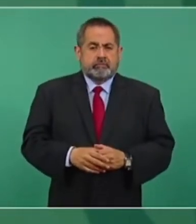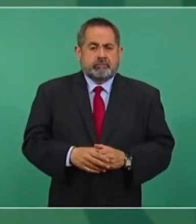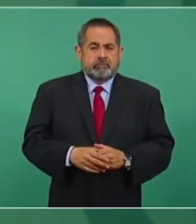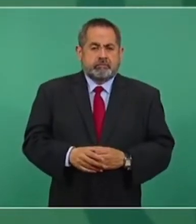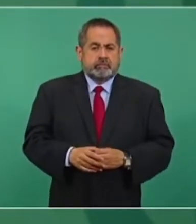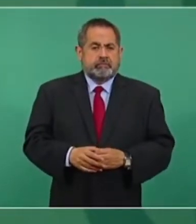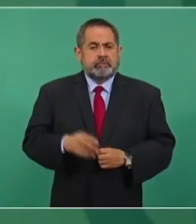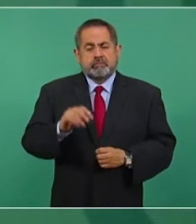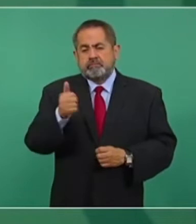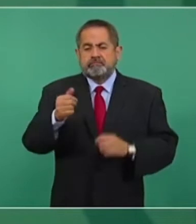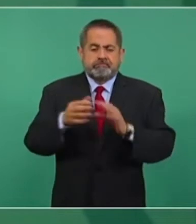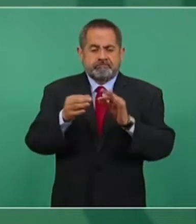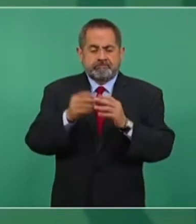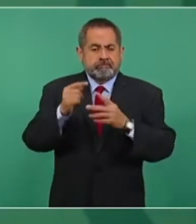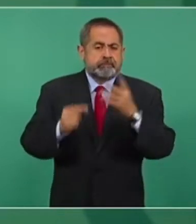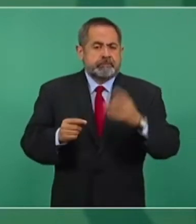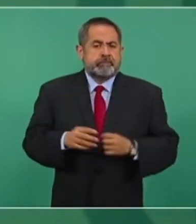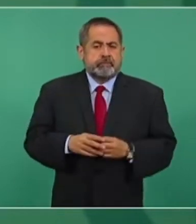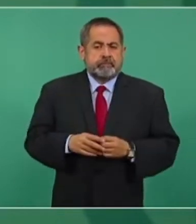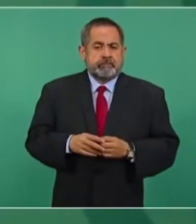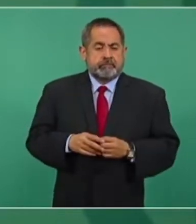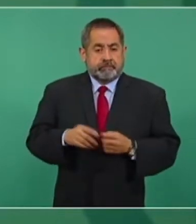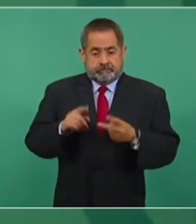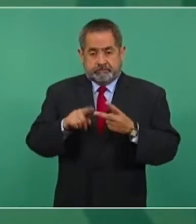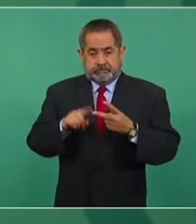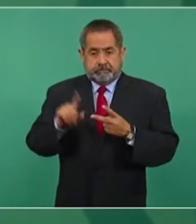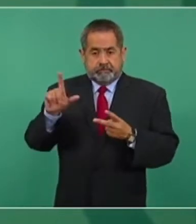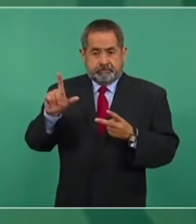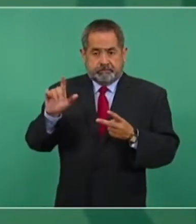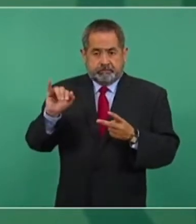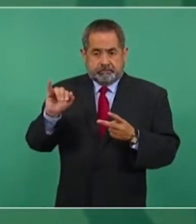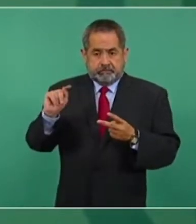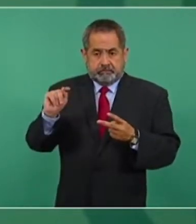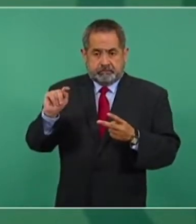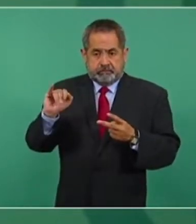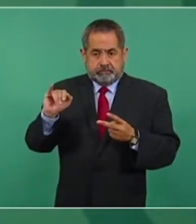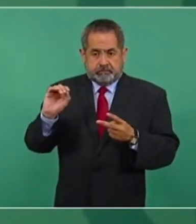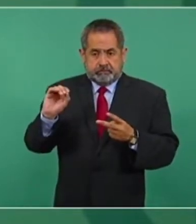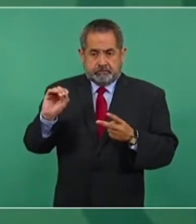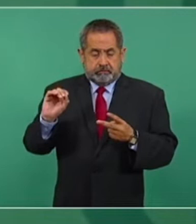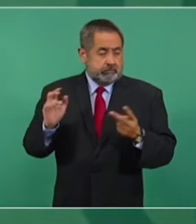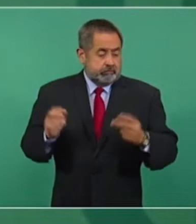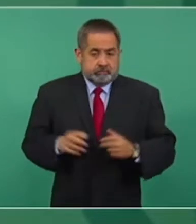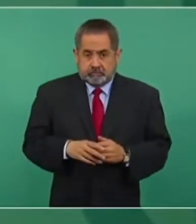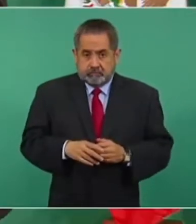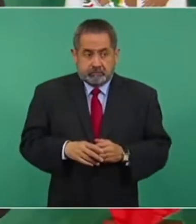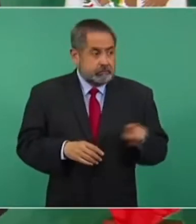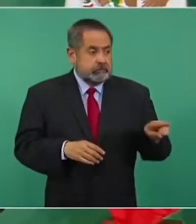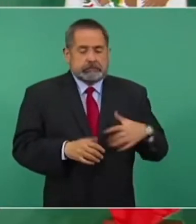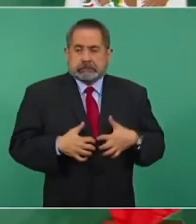Lo otro, el litio, que eso les